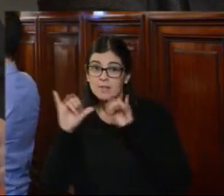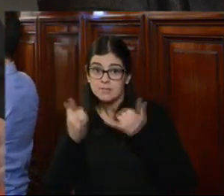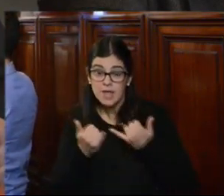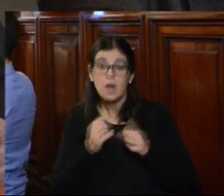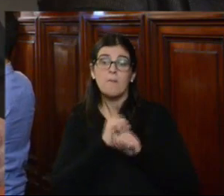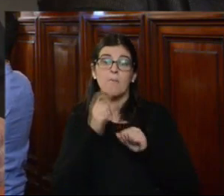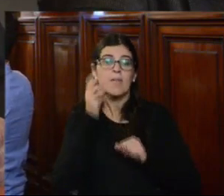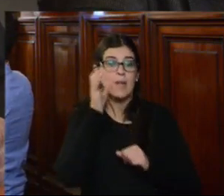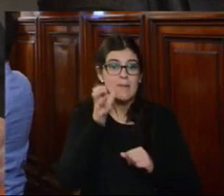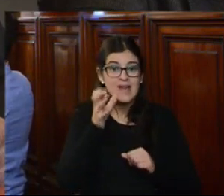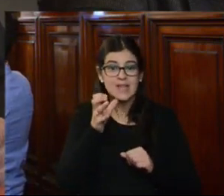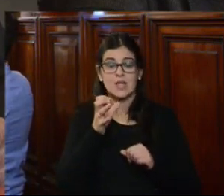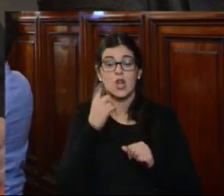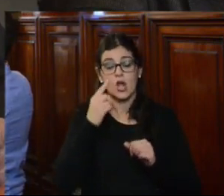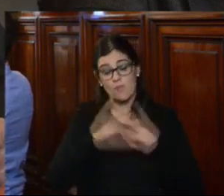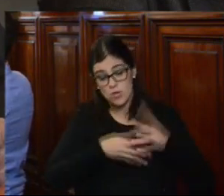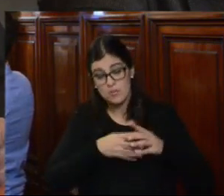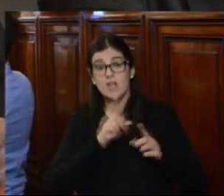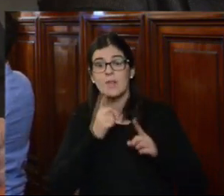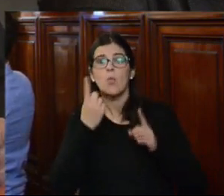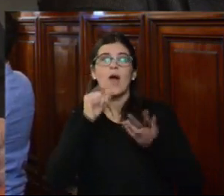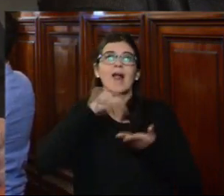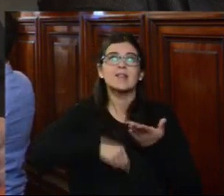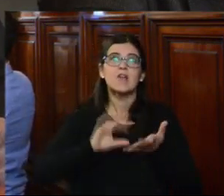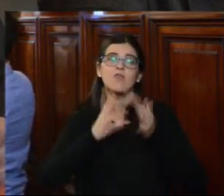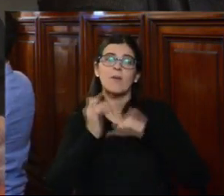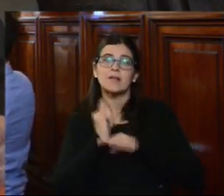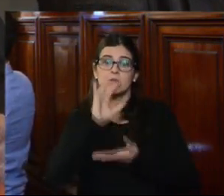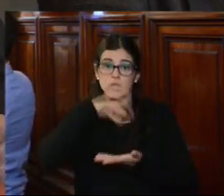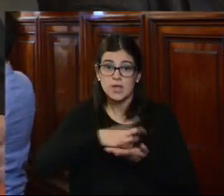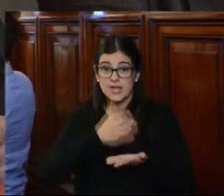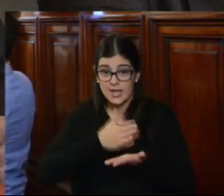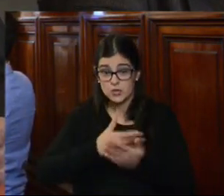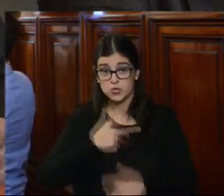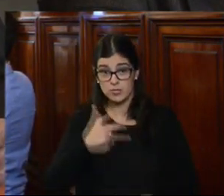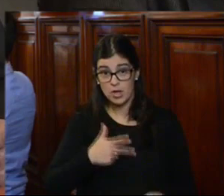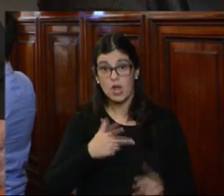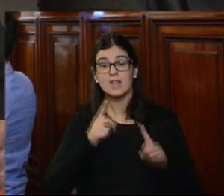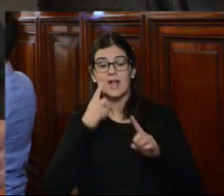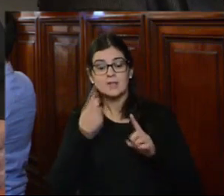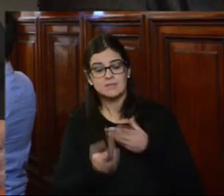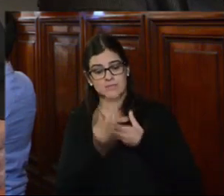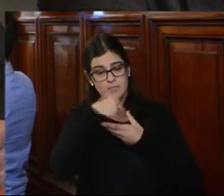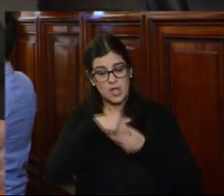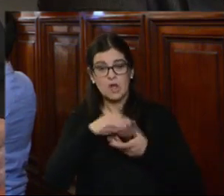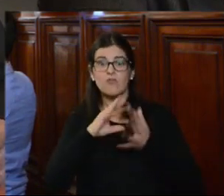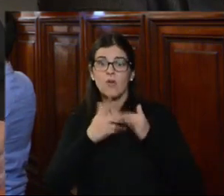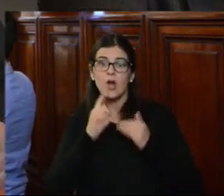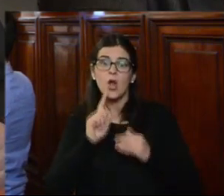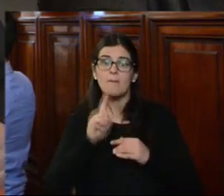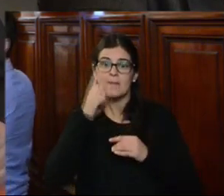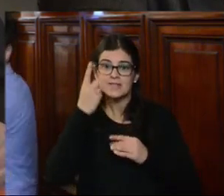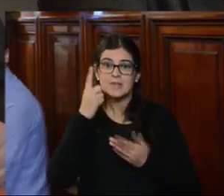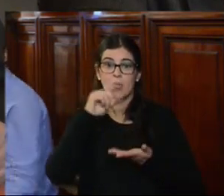poner en riesgo no solamente el funcionamiento de una garantía institucional de los derechos humanos que opere conforme a los principios de